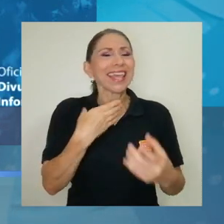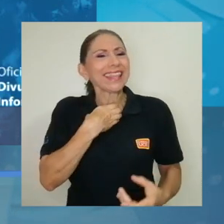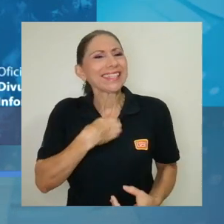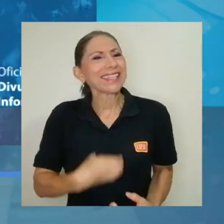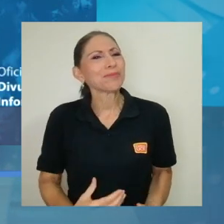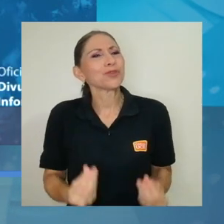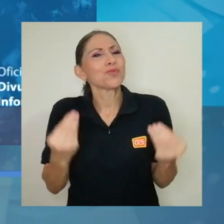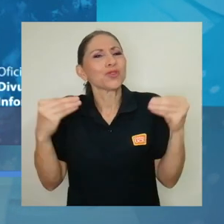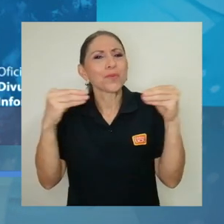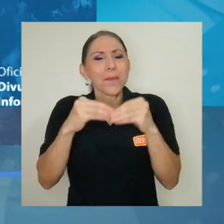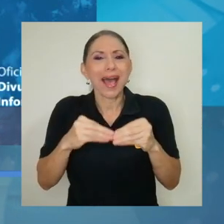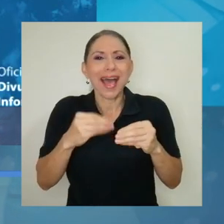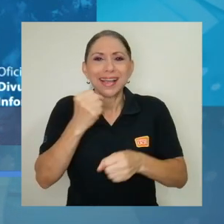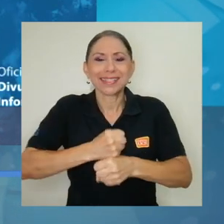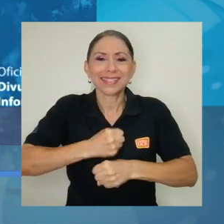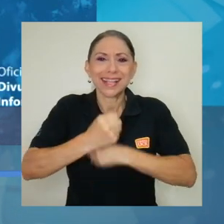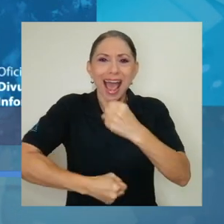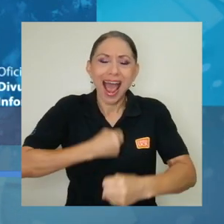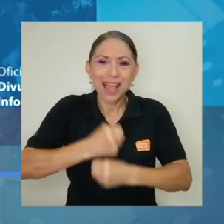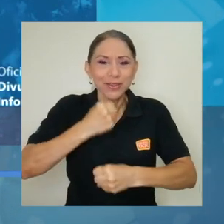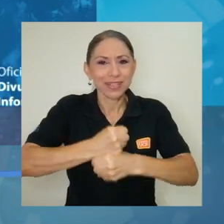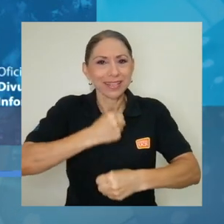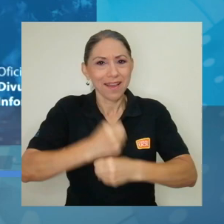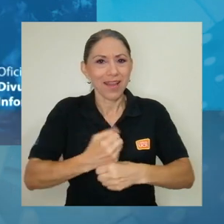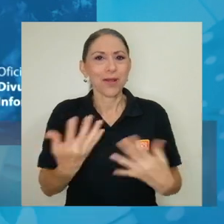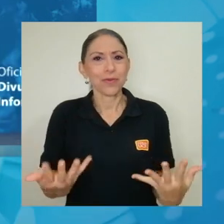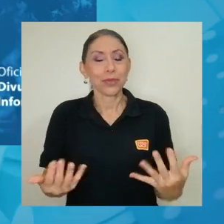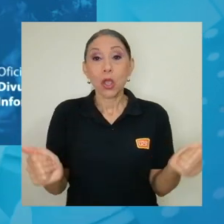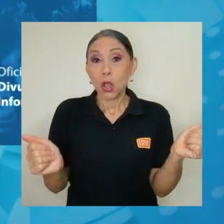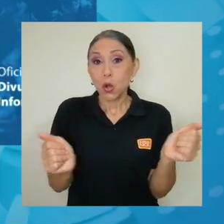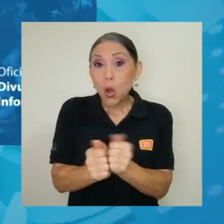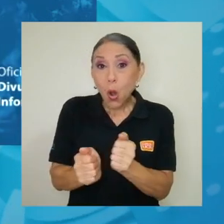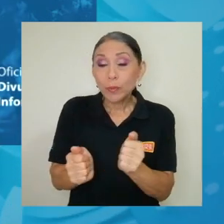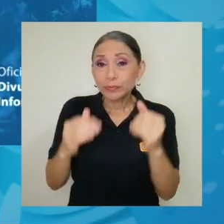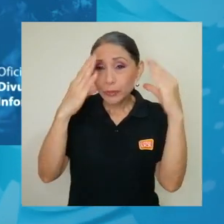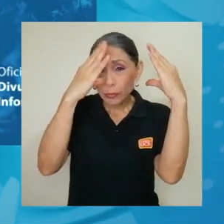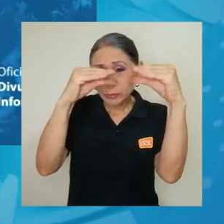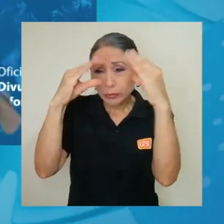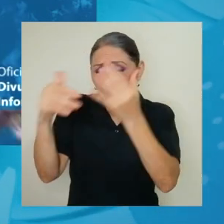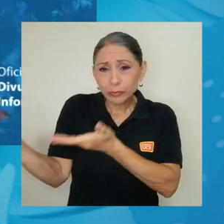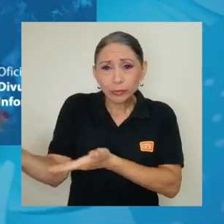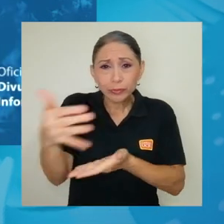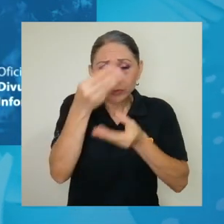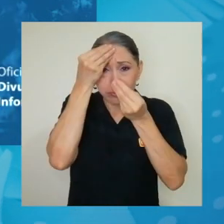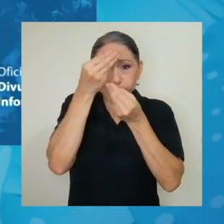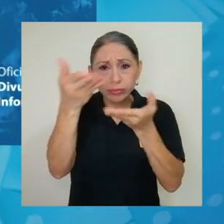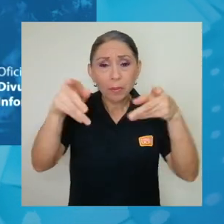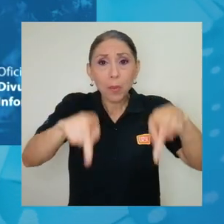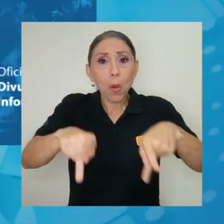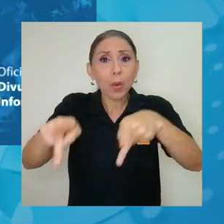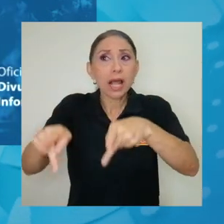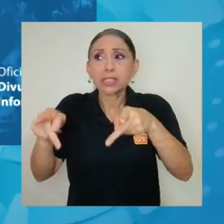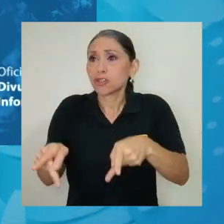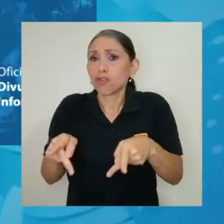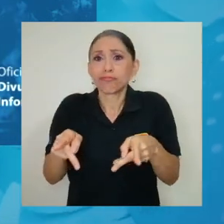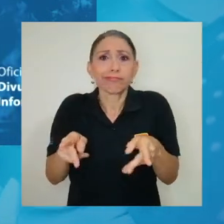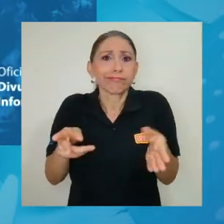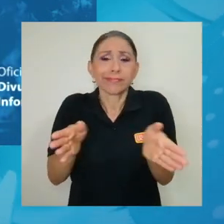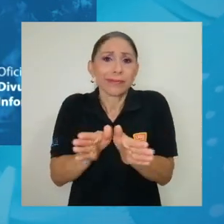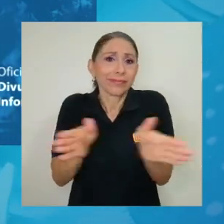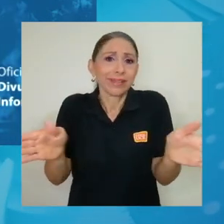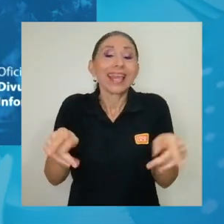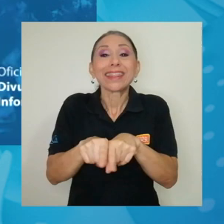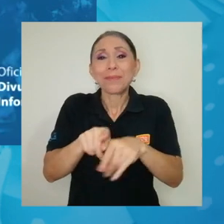augurarles muchísimos más años de trabajo y generando conocimiento para la población civil, como le digo yo, y también